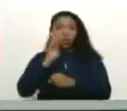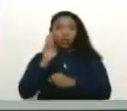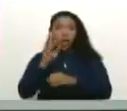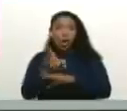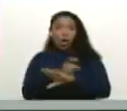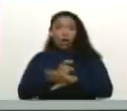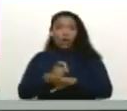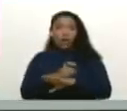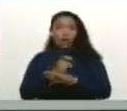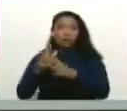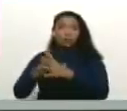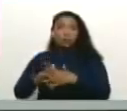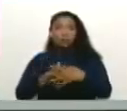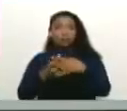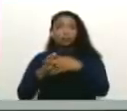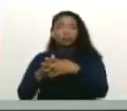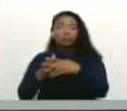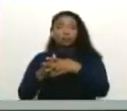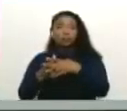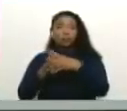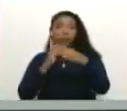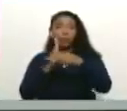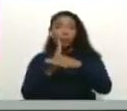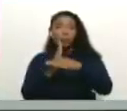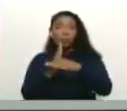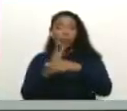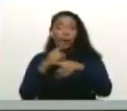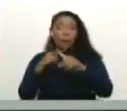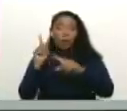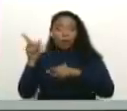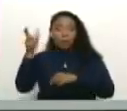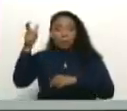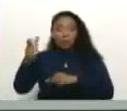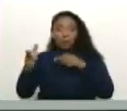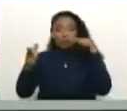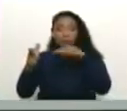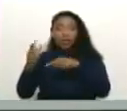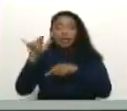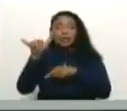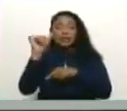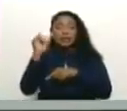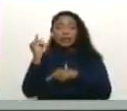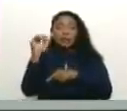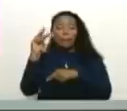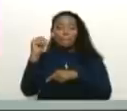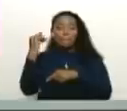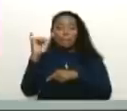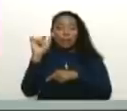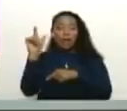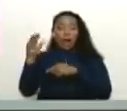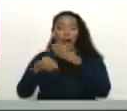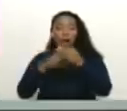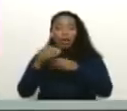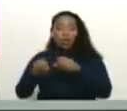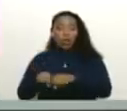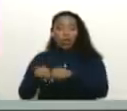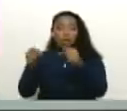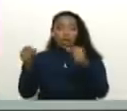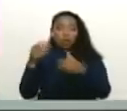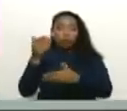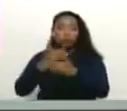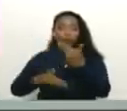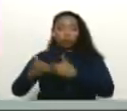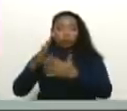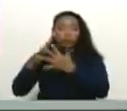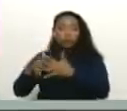de Estados Unidos. Completamente violado. Por este nefasto personaje llamado Jimmy Stori que tanto daño le ha hecho a la relación entre